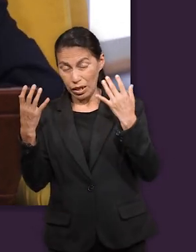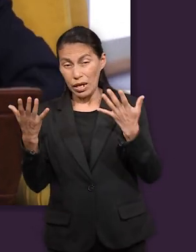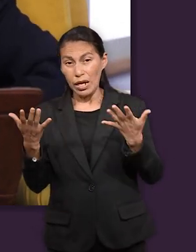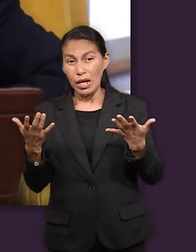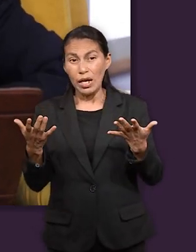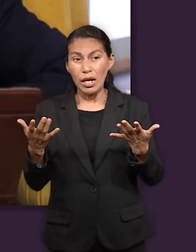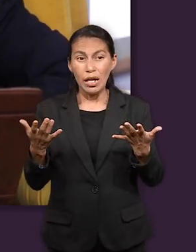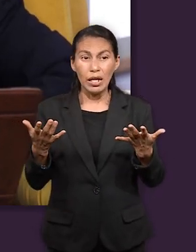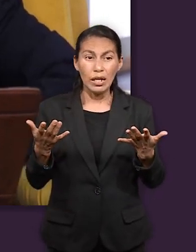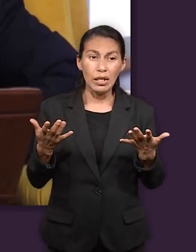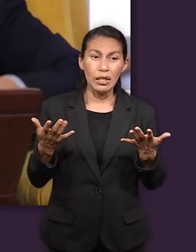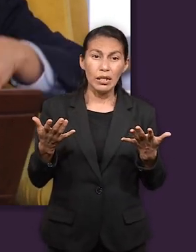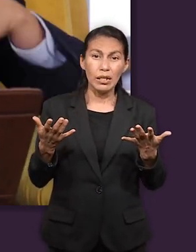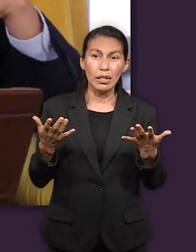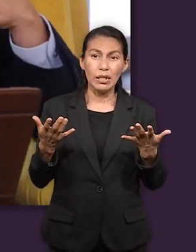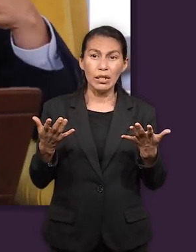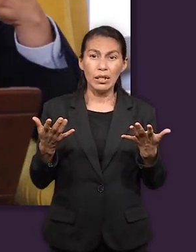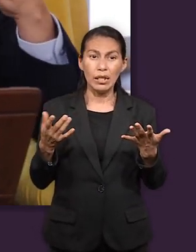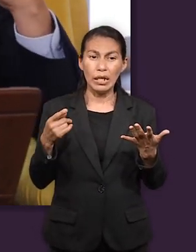darse